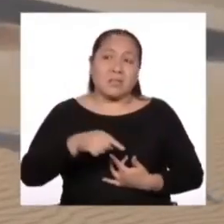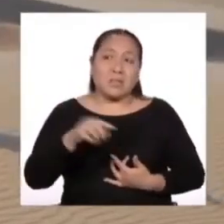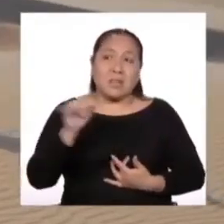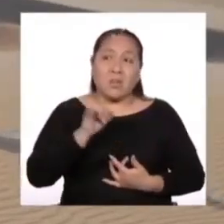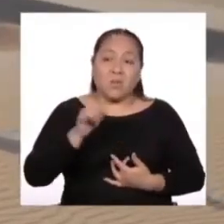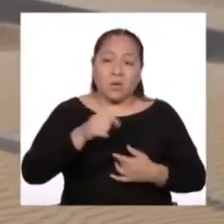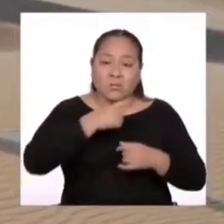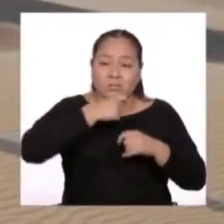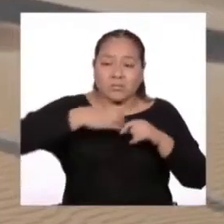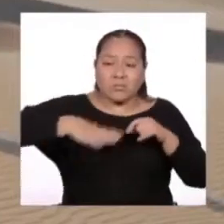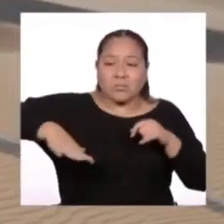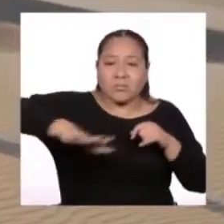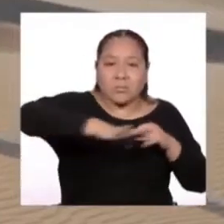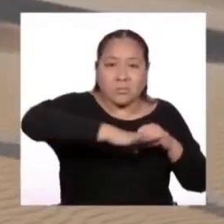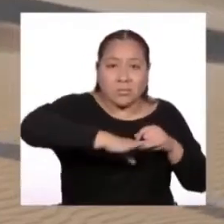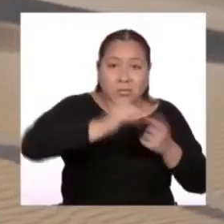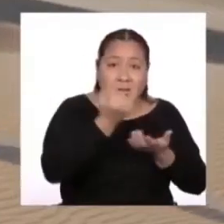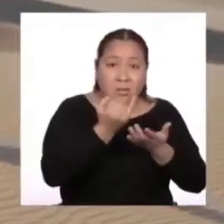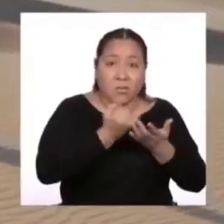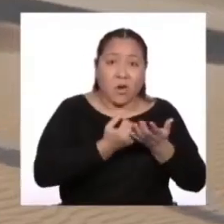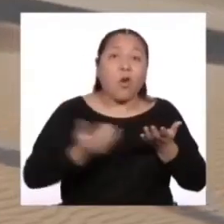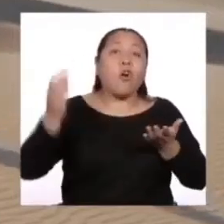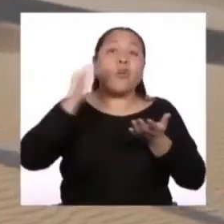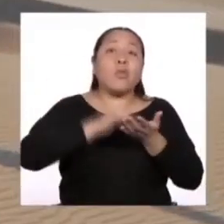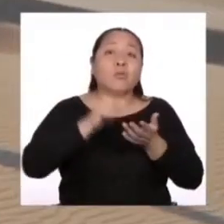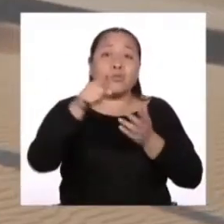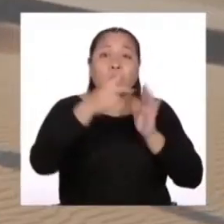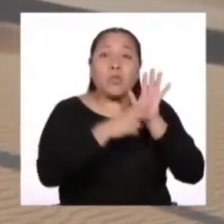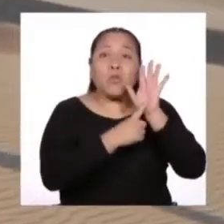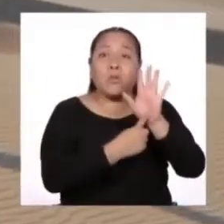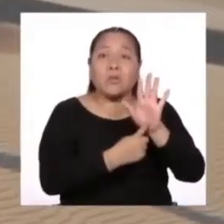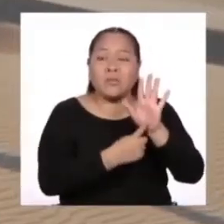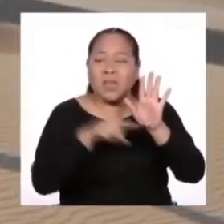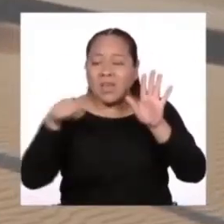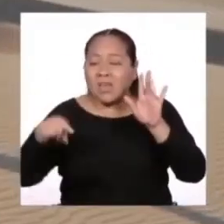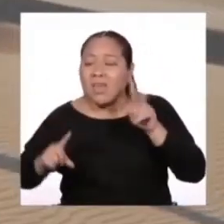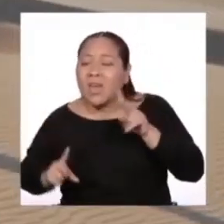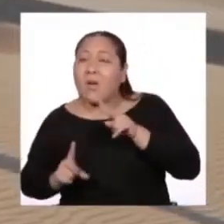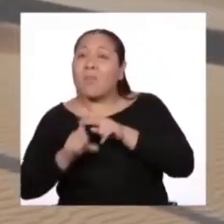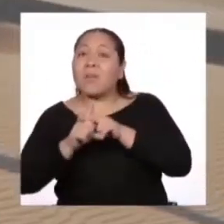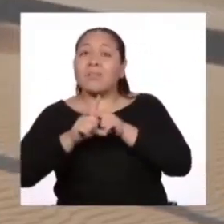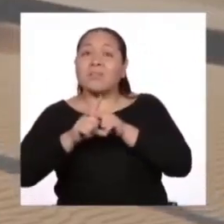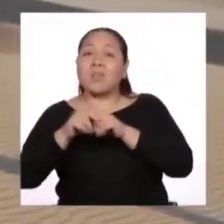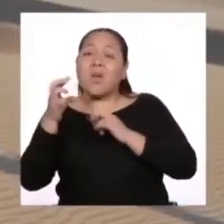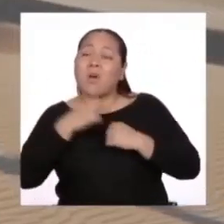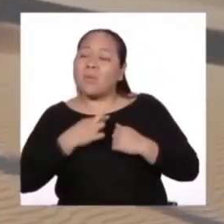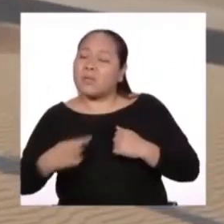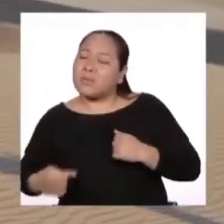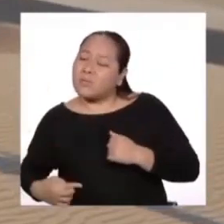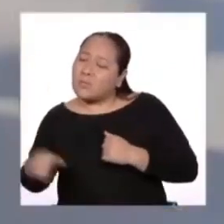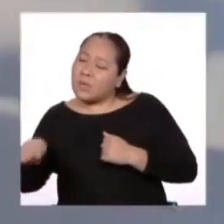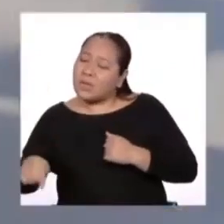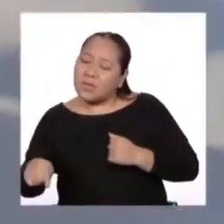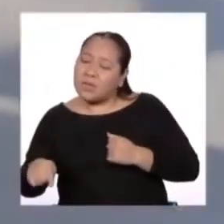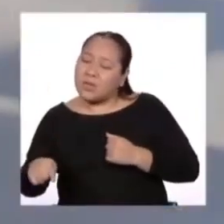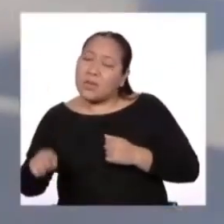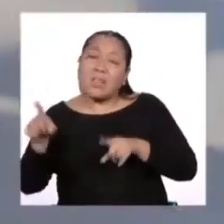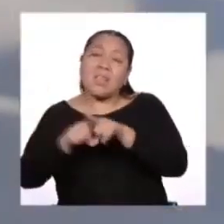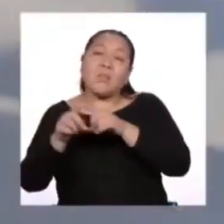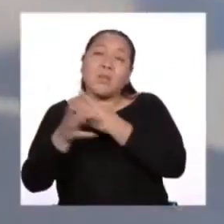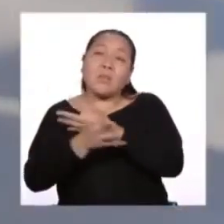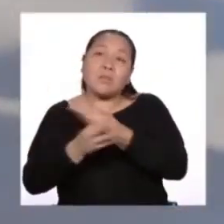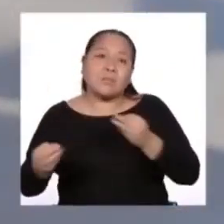que he dibujado una vez más para que lo vean bien. Fue aquí donde apareció el principito en la tierra y desapareció también. Examenlo